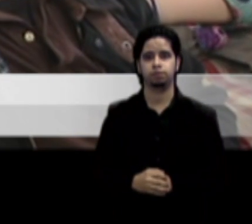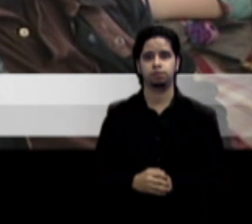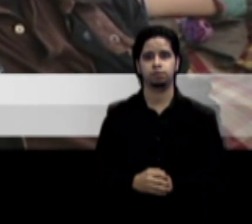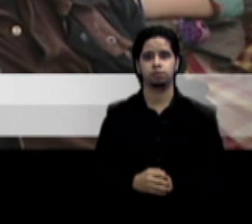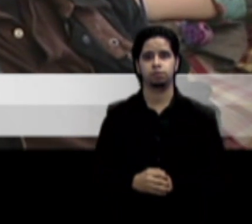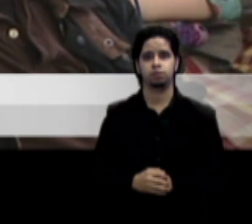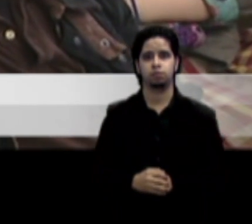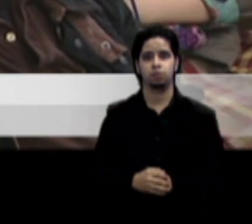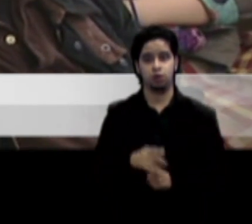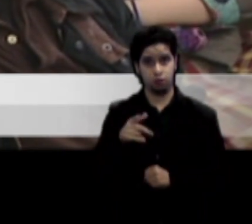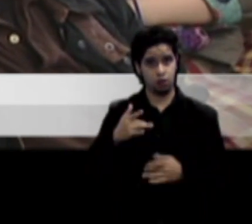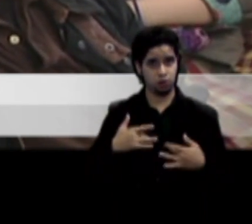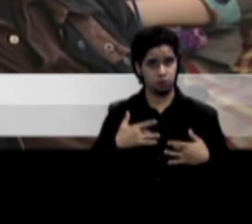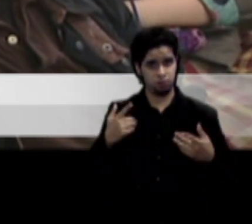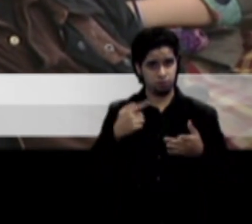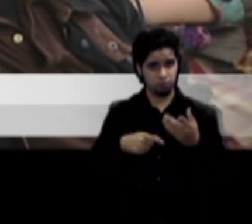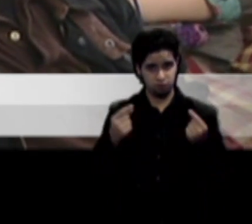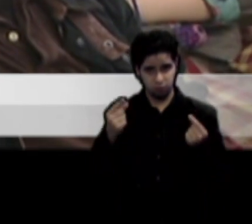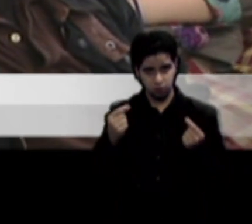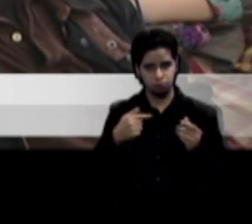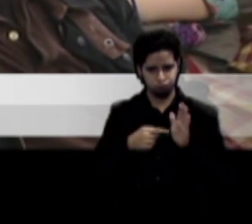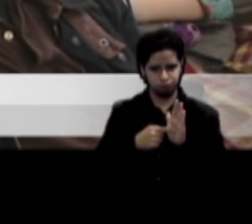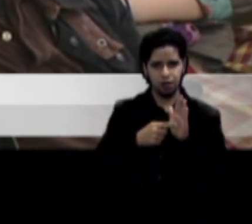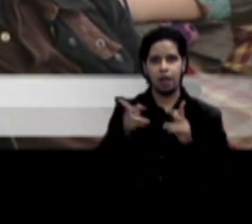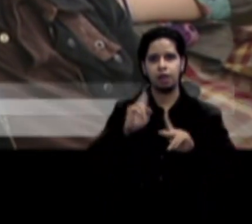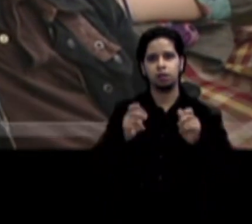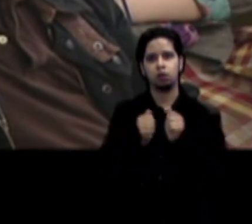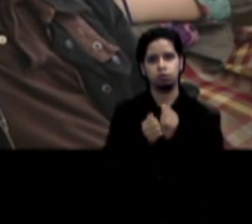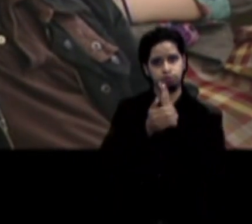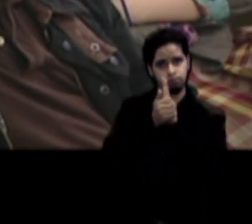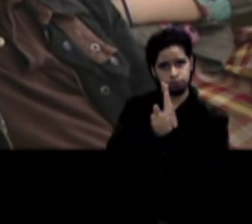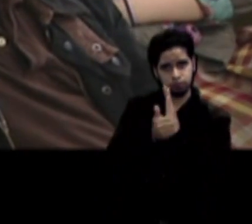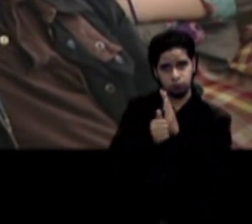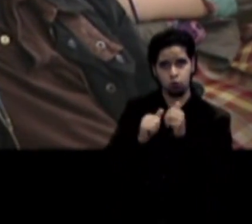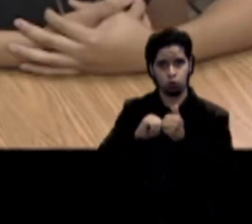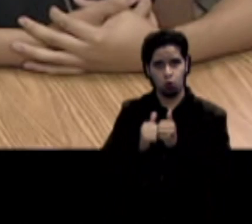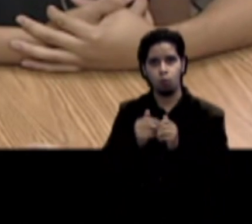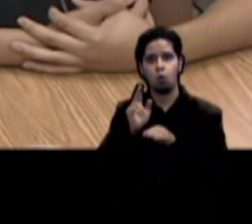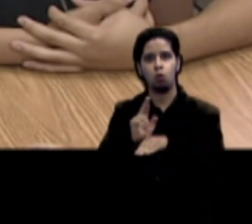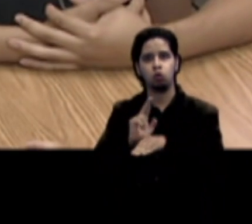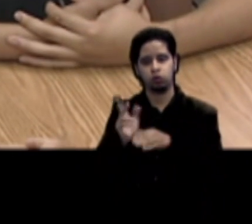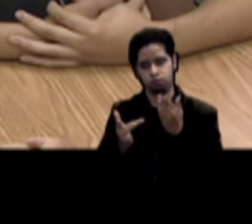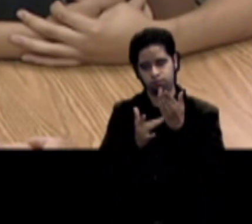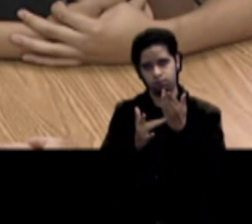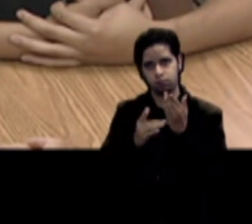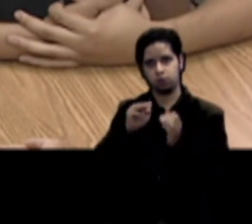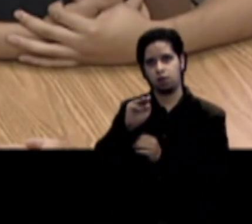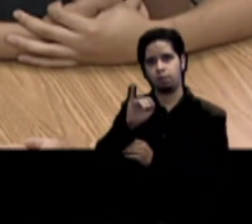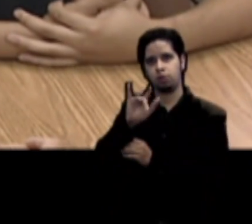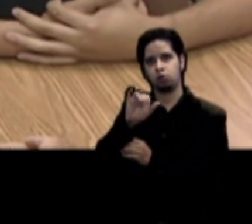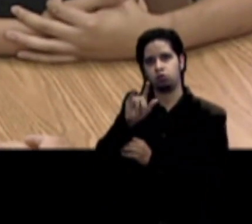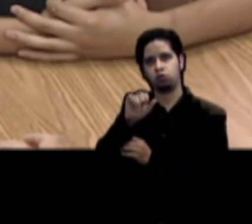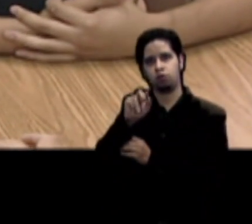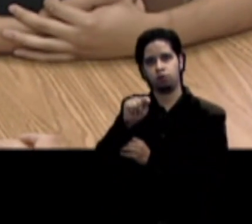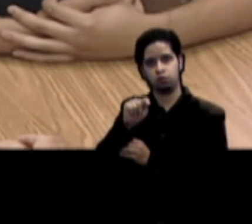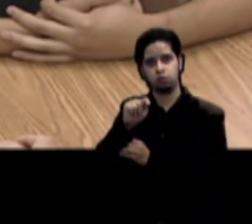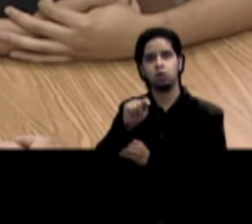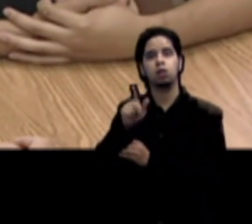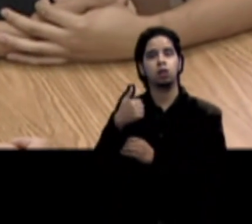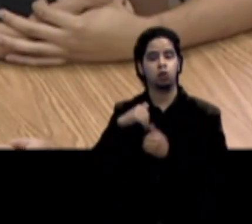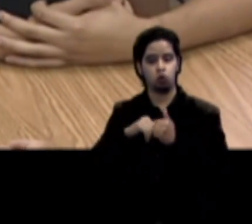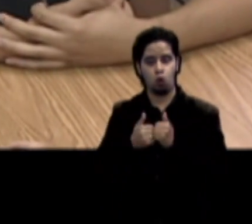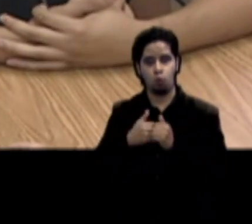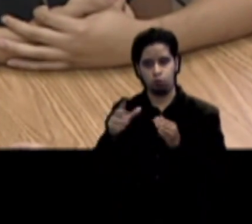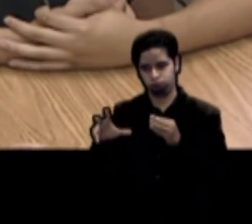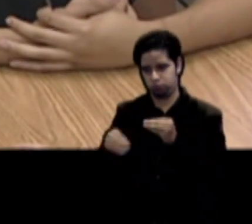La actividad busca reconocer el talento de los docentes en el uso efectivo de las herramientas tecnológicas de Microsoft, así como la innovación en sus salones de